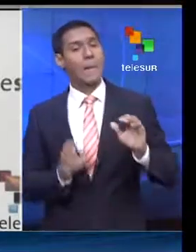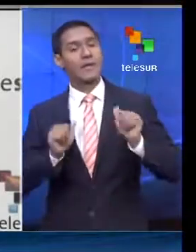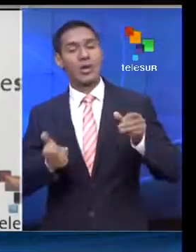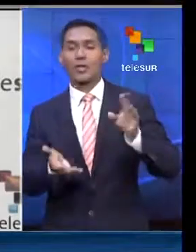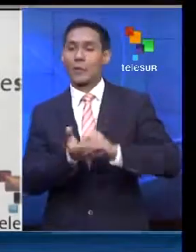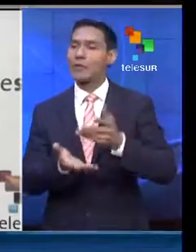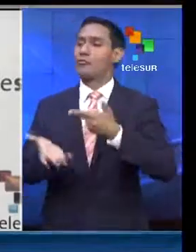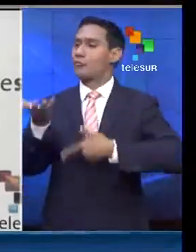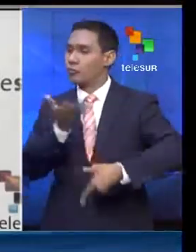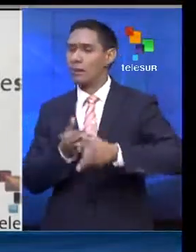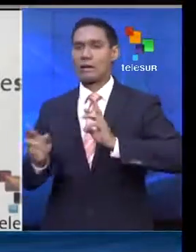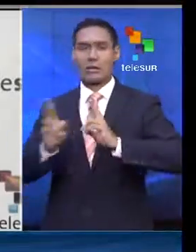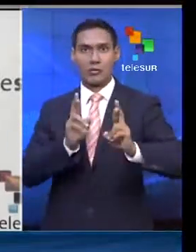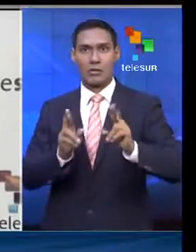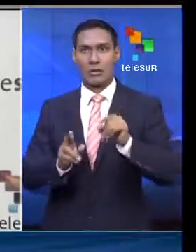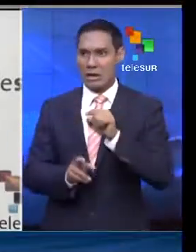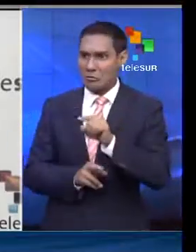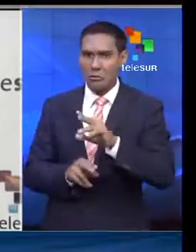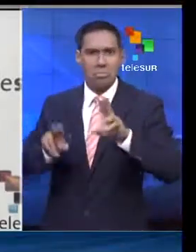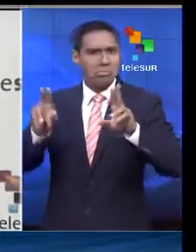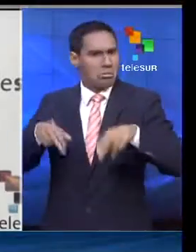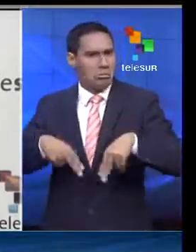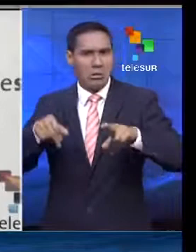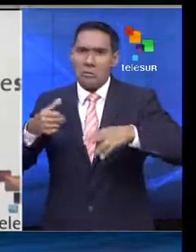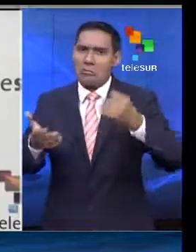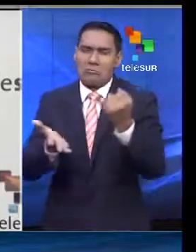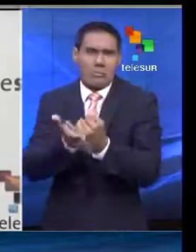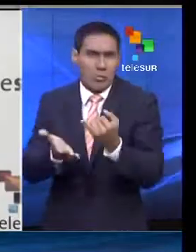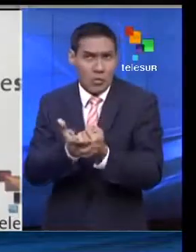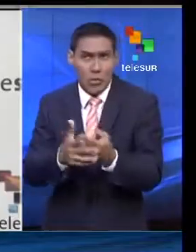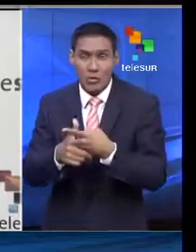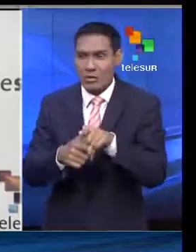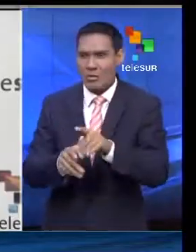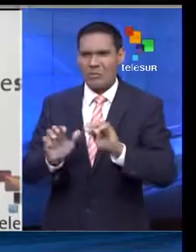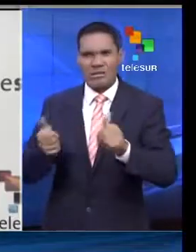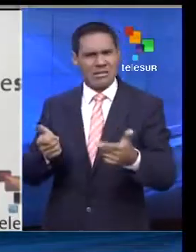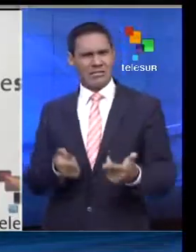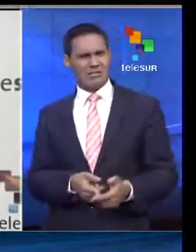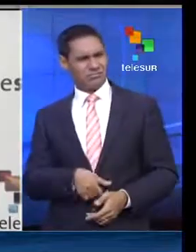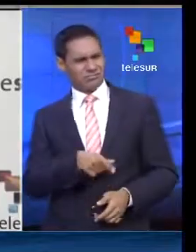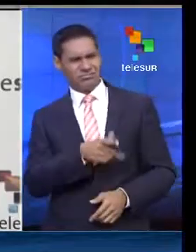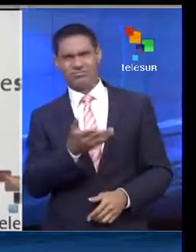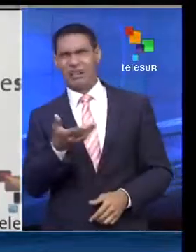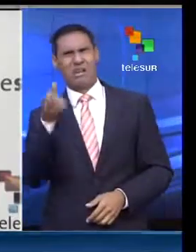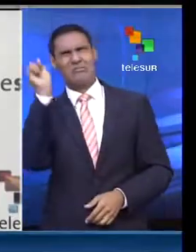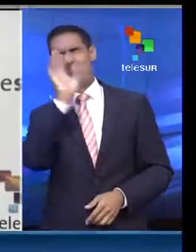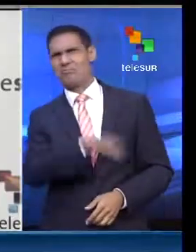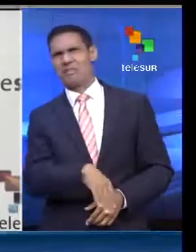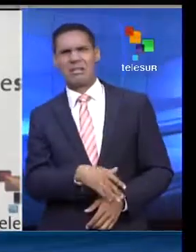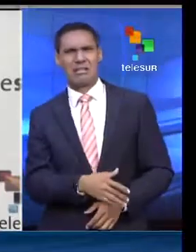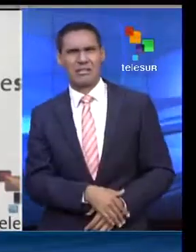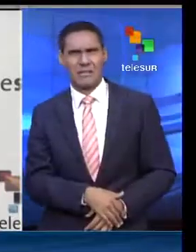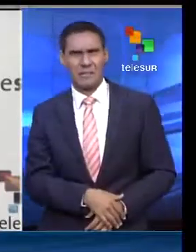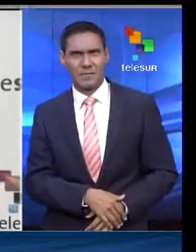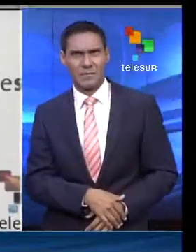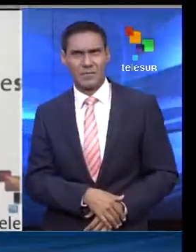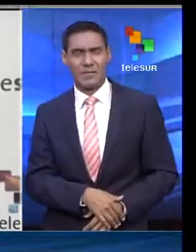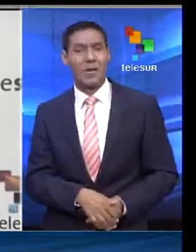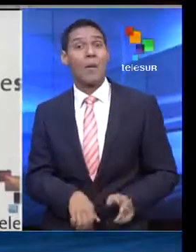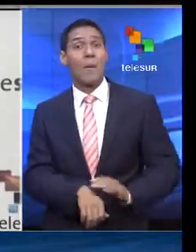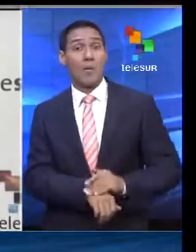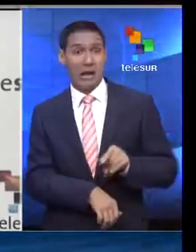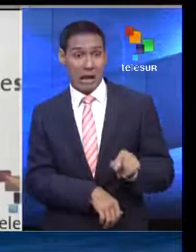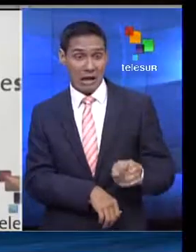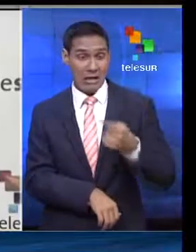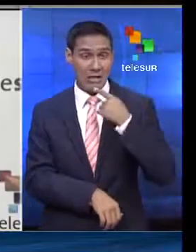comerciales. Puntos que nunca fueron comprobados y generaron gran rechazo en distintos sectores de la sociedad por haber